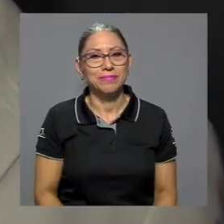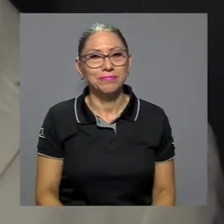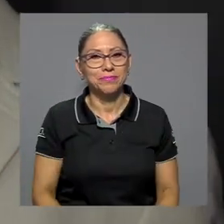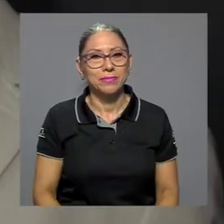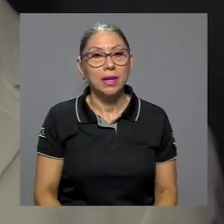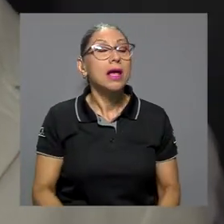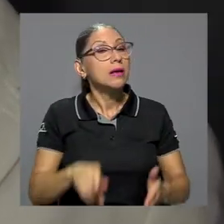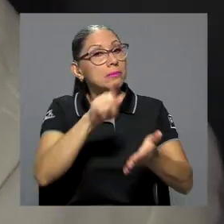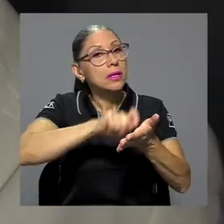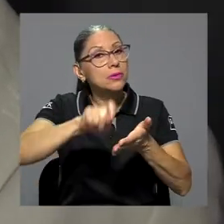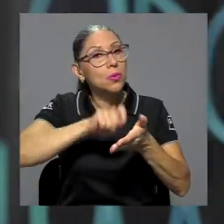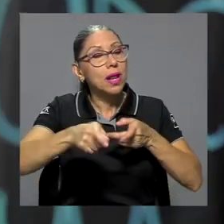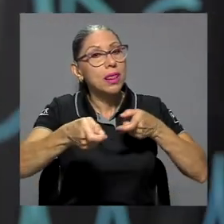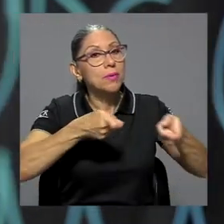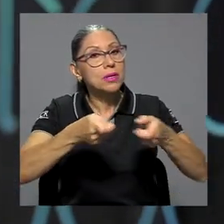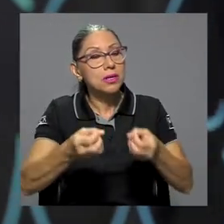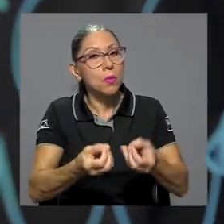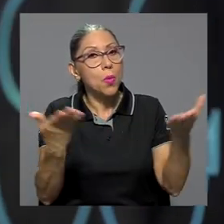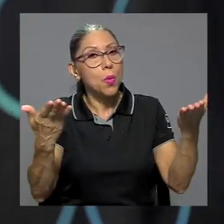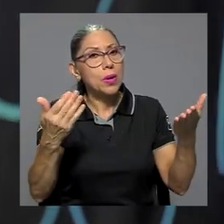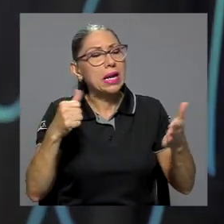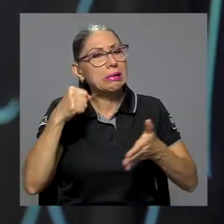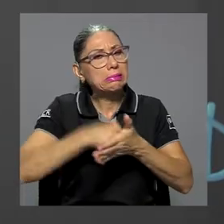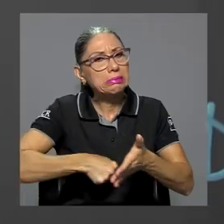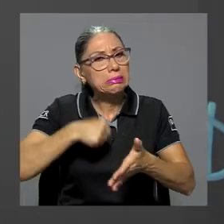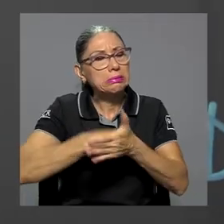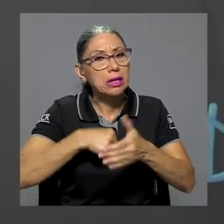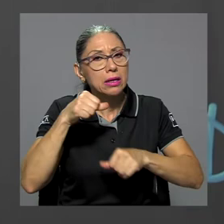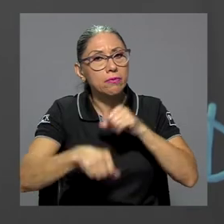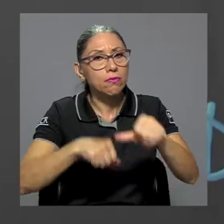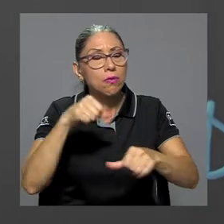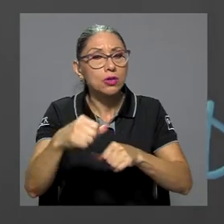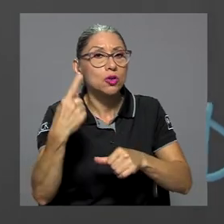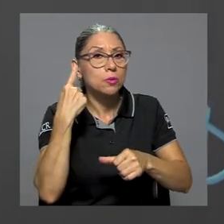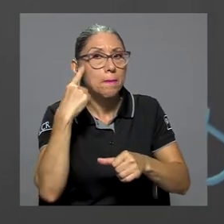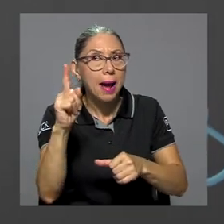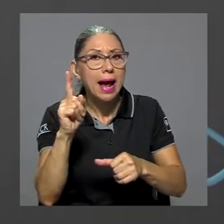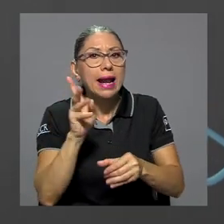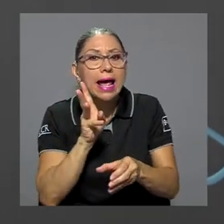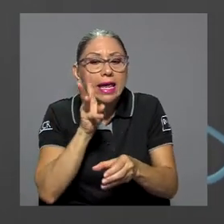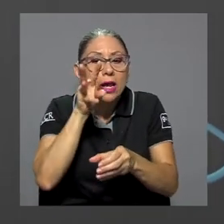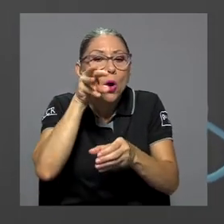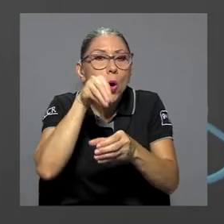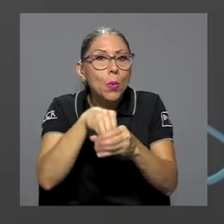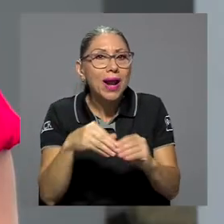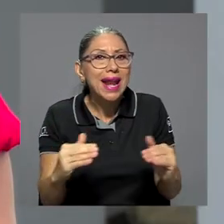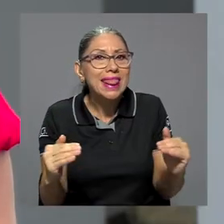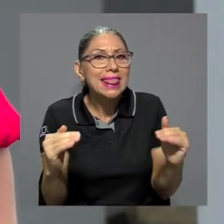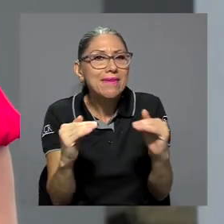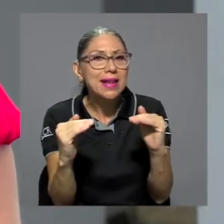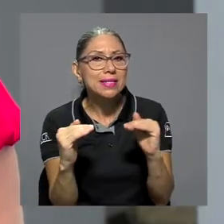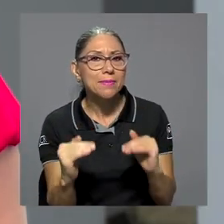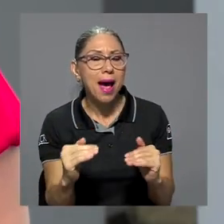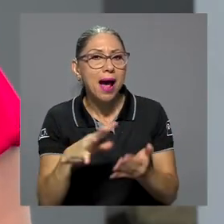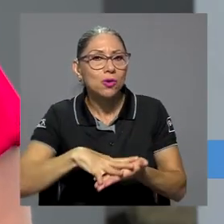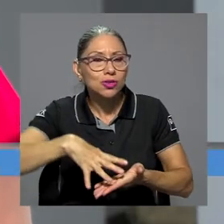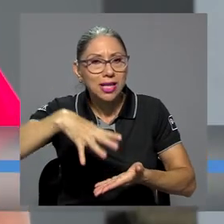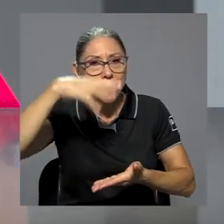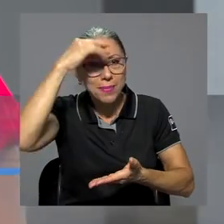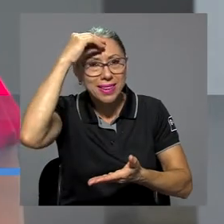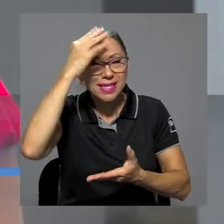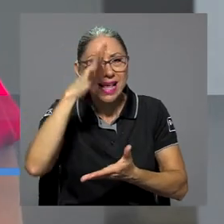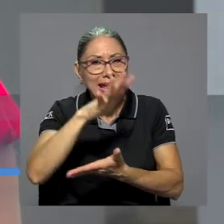Pública. En la Escuela de Administración Pública se han hecho esfuerzos por incorporar niveles bajos, ¿verdad?, de